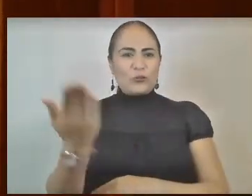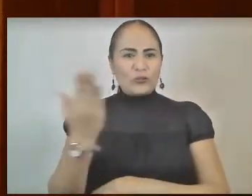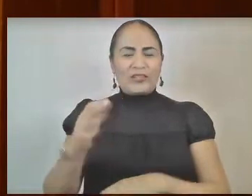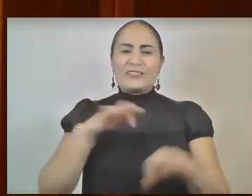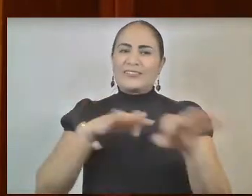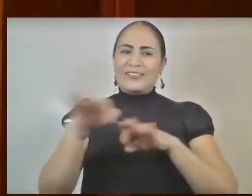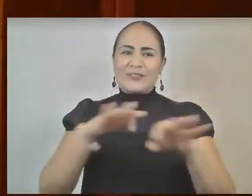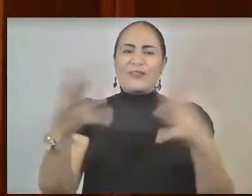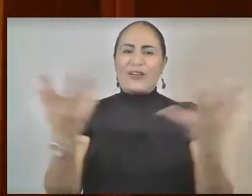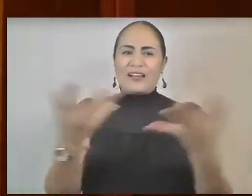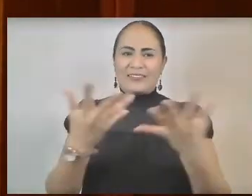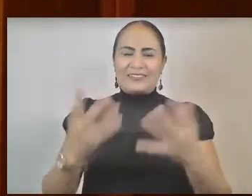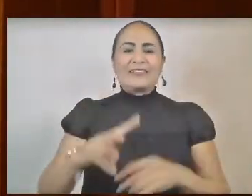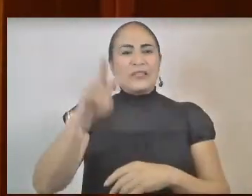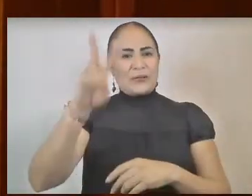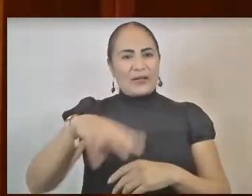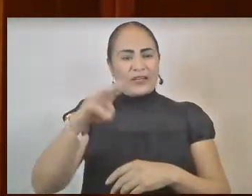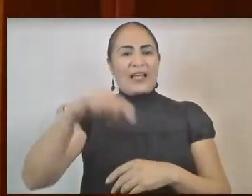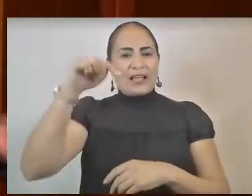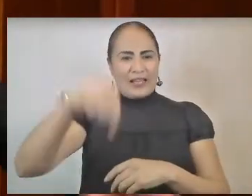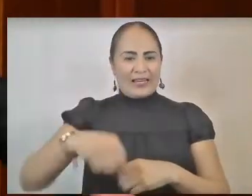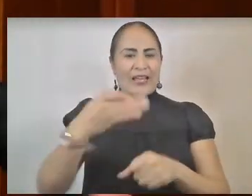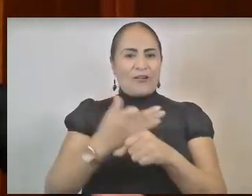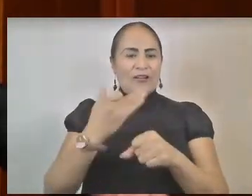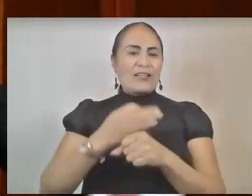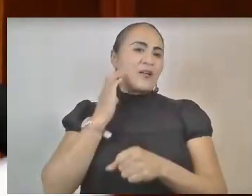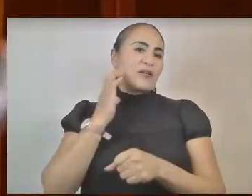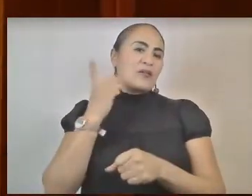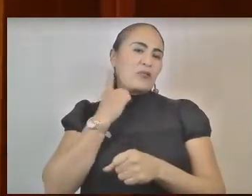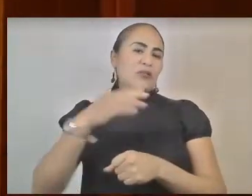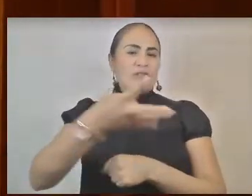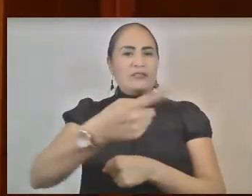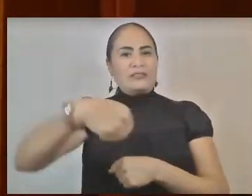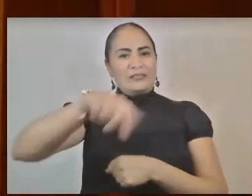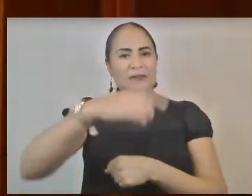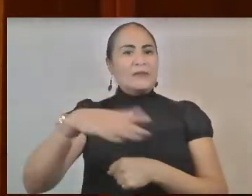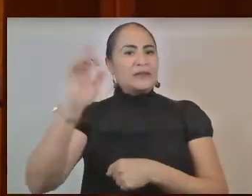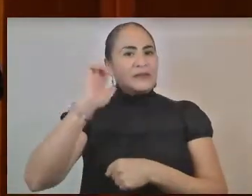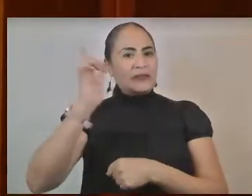y todos los diputados de esta legislatura. Muchas gracias. Aplausos. Aplausos. Aplausos.